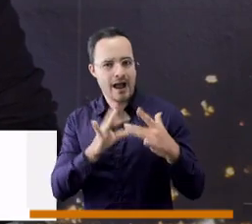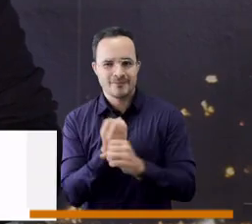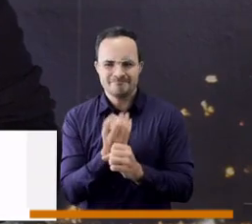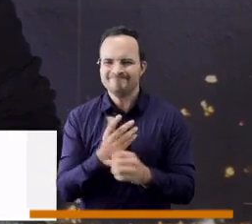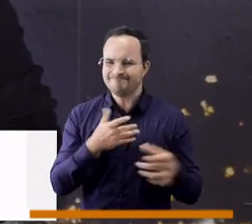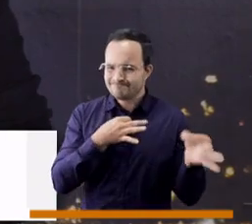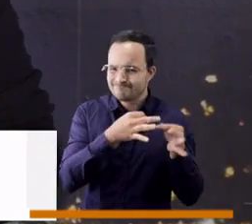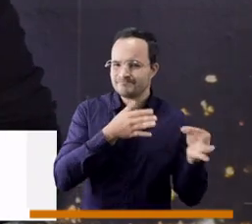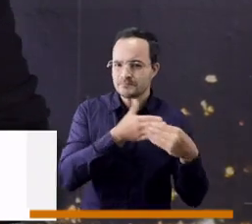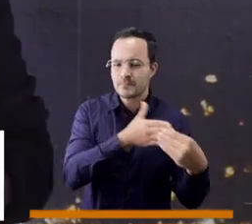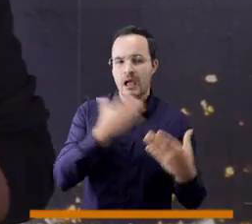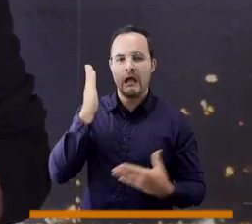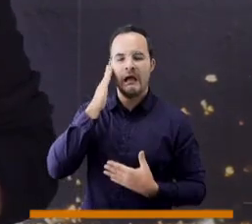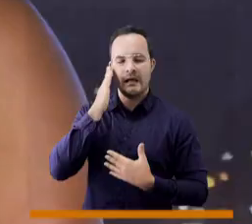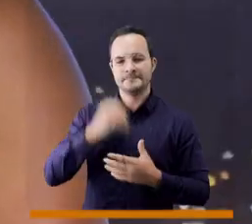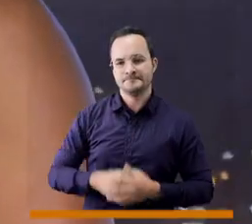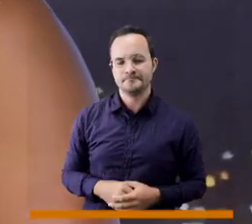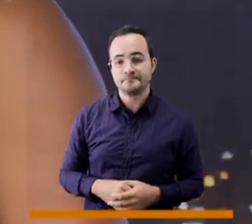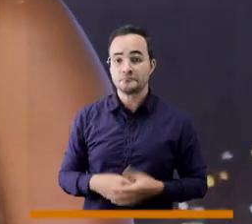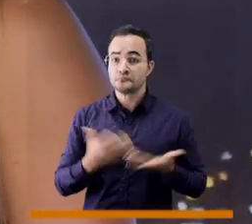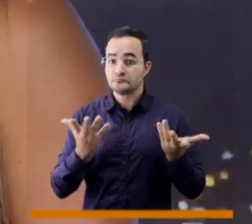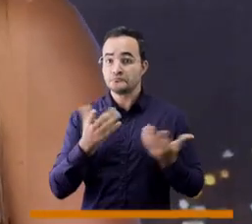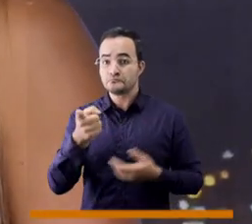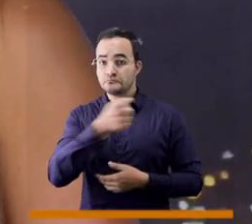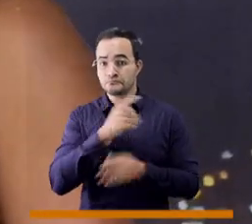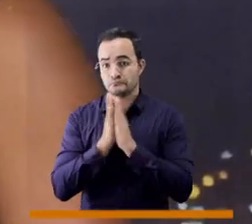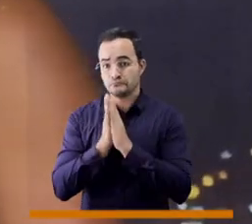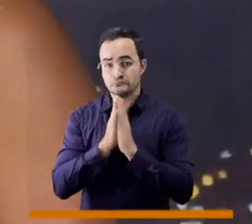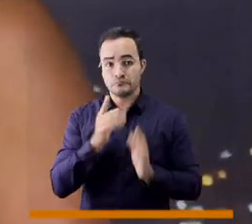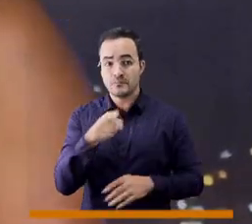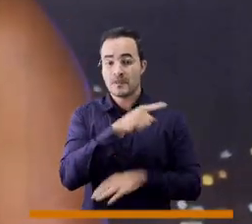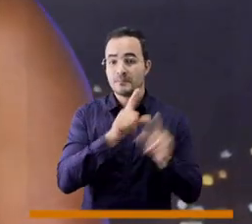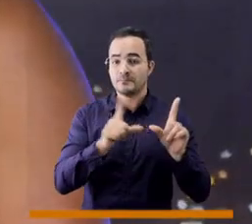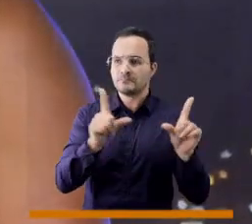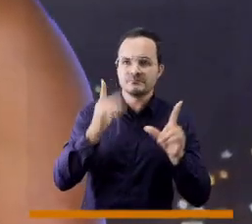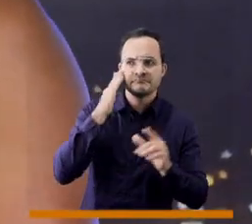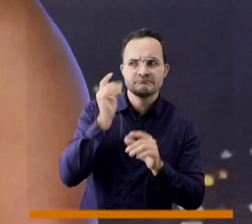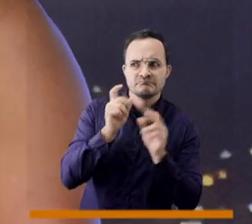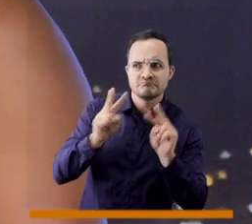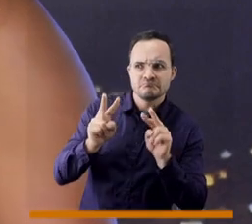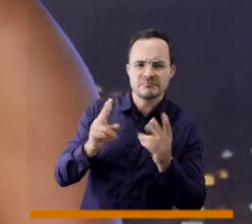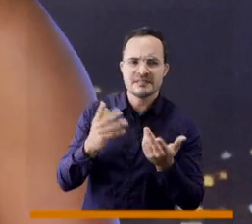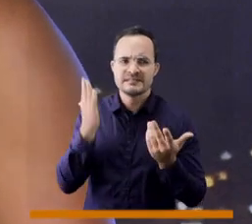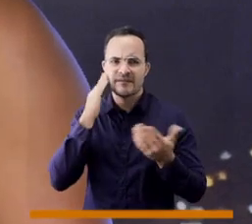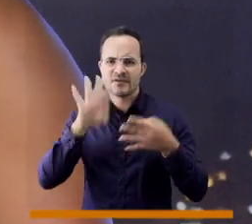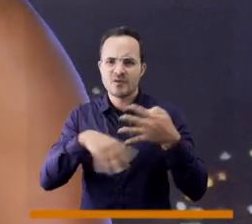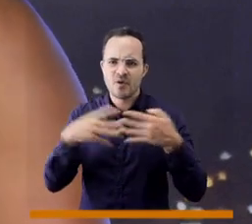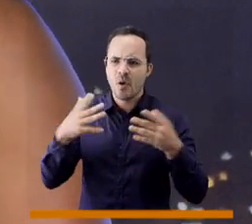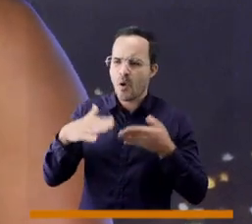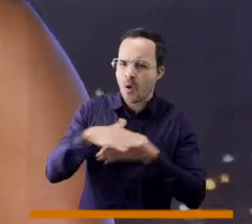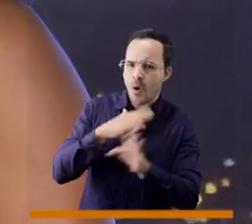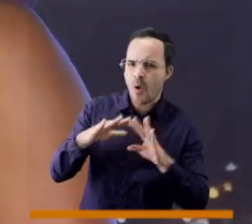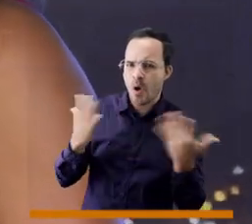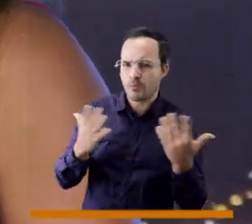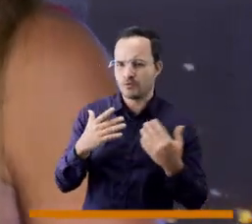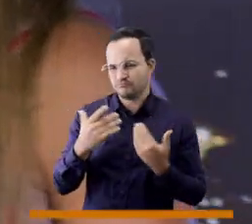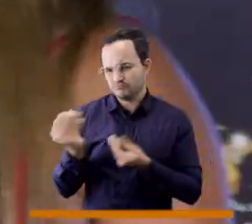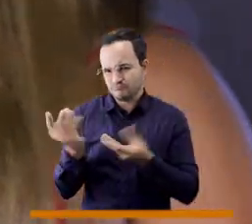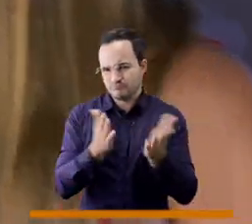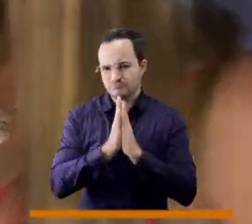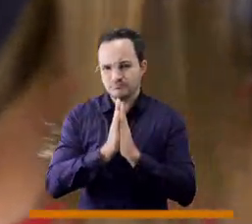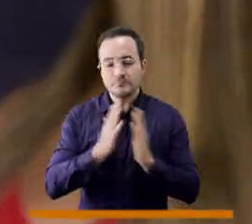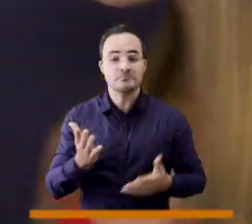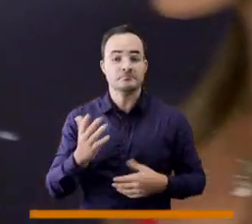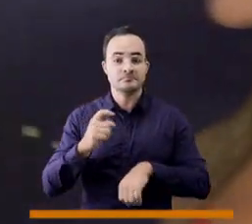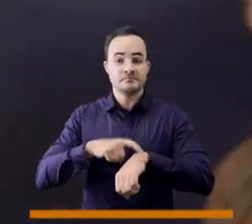o que visitan en la ciudad bueno contémosle a los televidentes cómo pueden ingresar acá y en qué horario bueno los